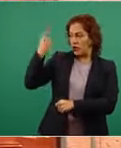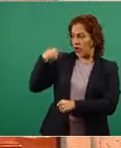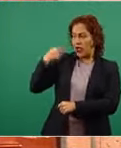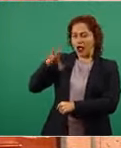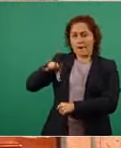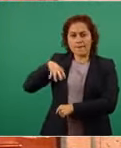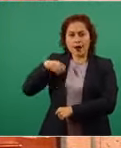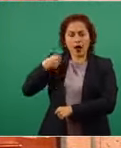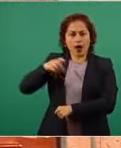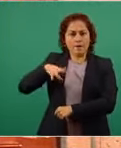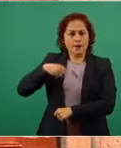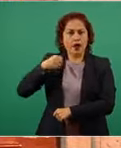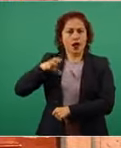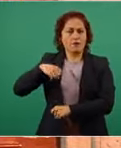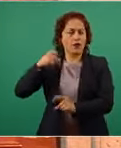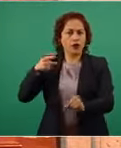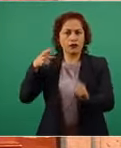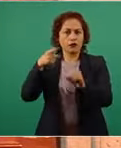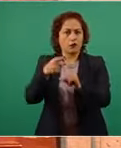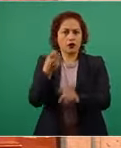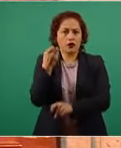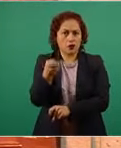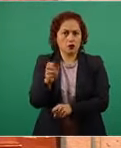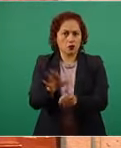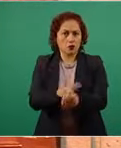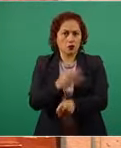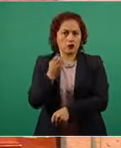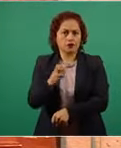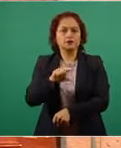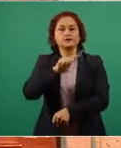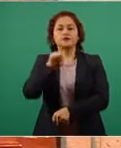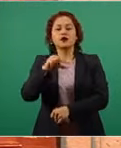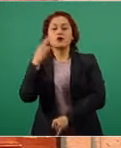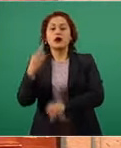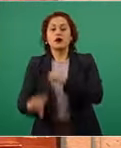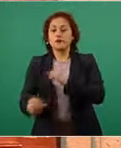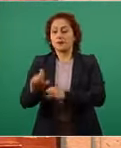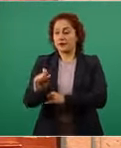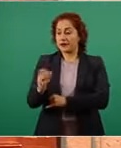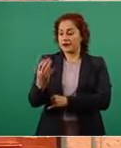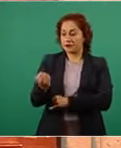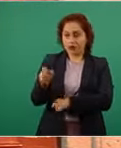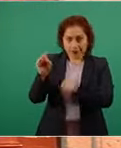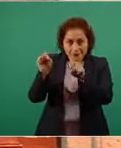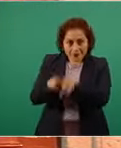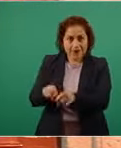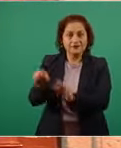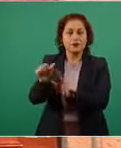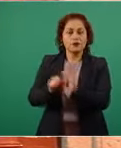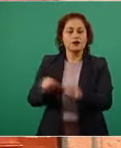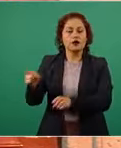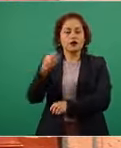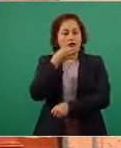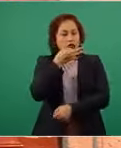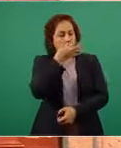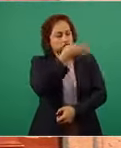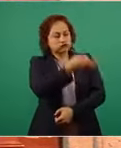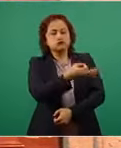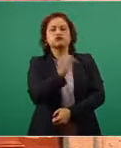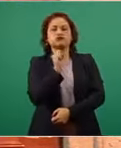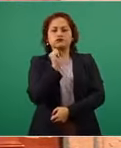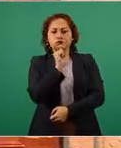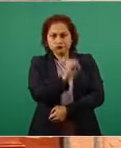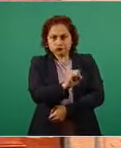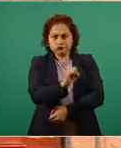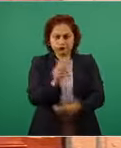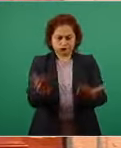Finalmente, el 29 de ese mismo mes le expresa su satisfacción porque los resultados obtenidos